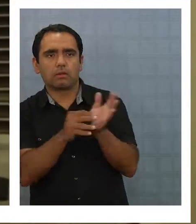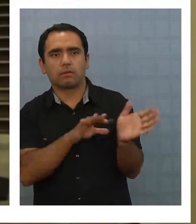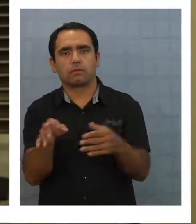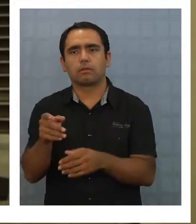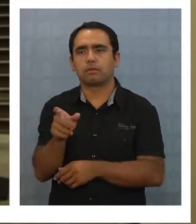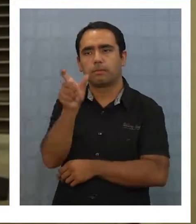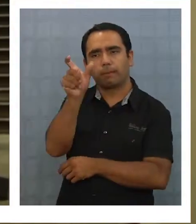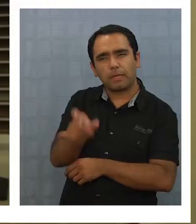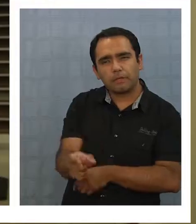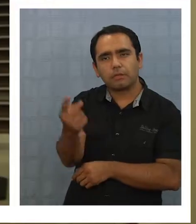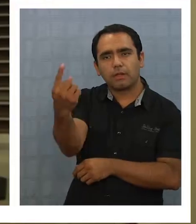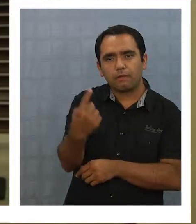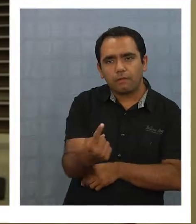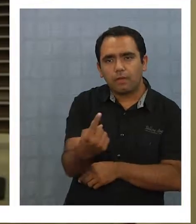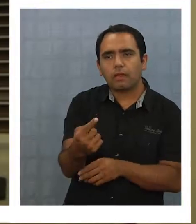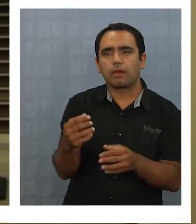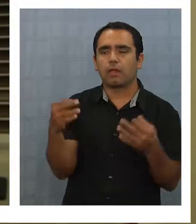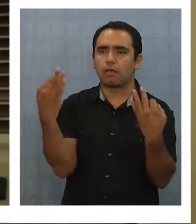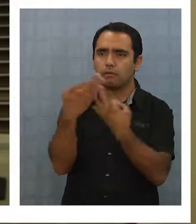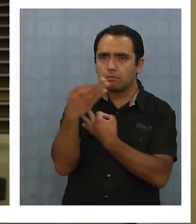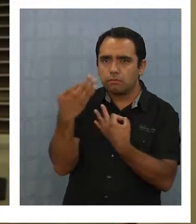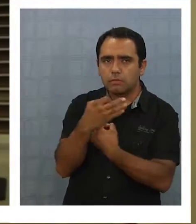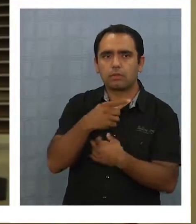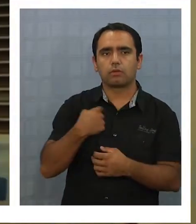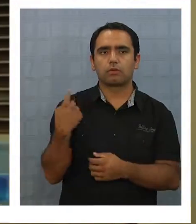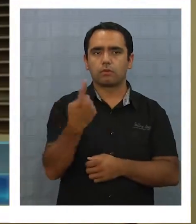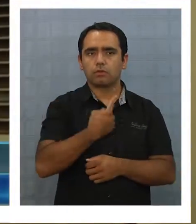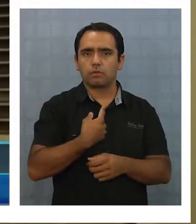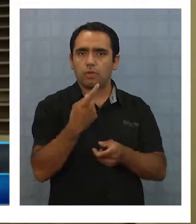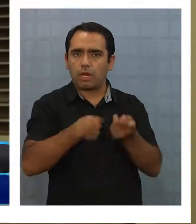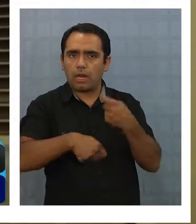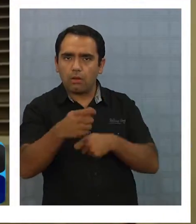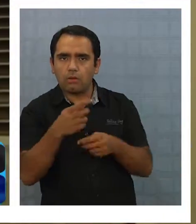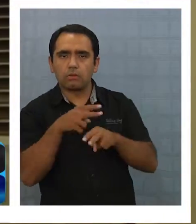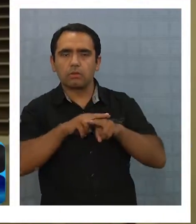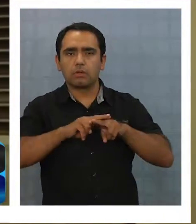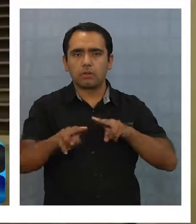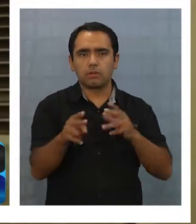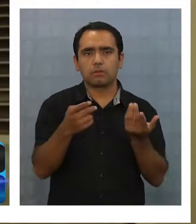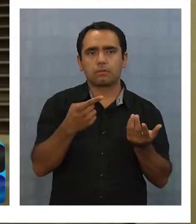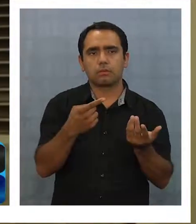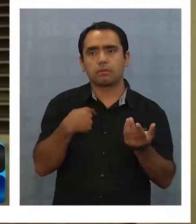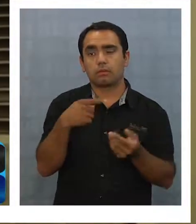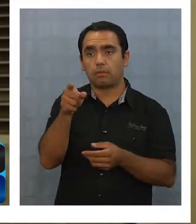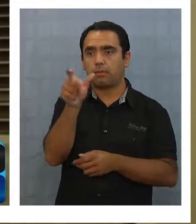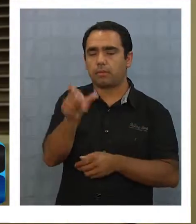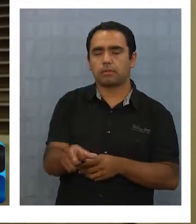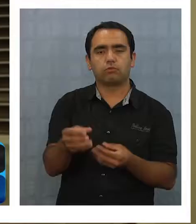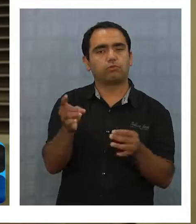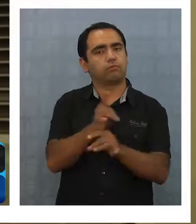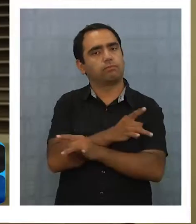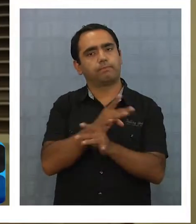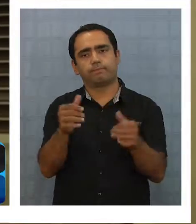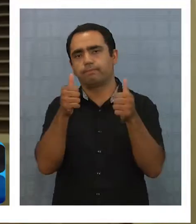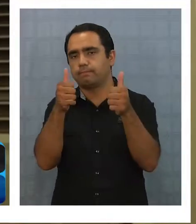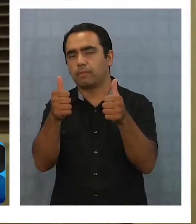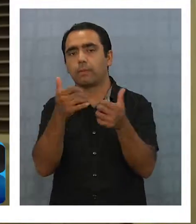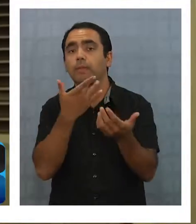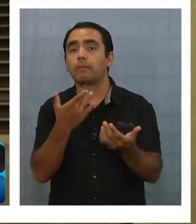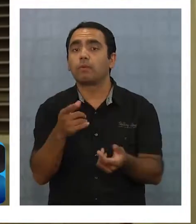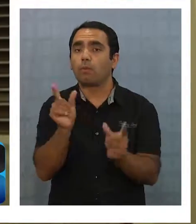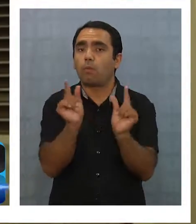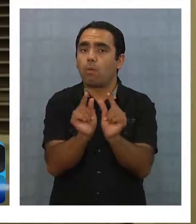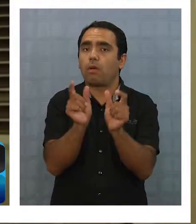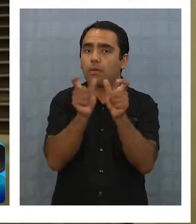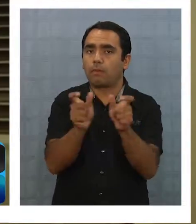y que nos esté asesorando específicamente del negocio que nosotros queremos hacer o que ya estamos haciendo, la verdad que es un lujo. Porque